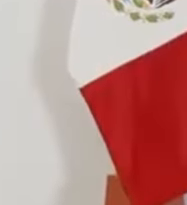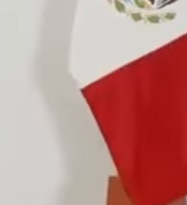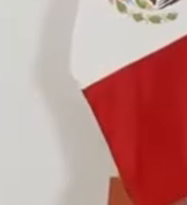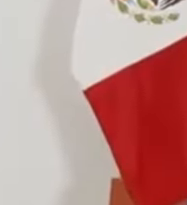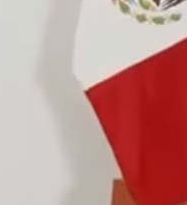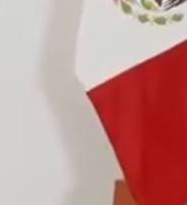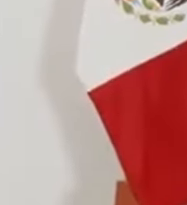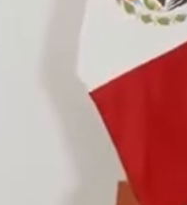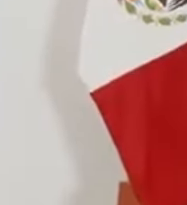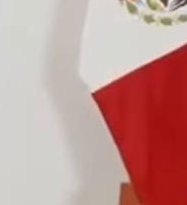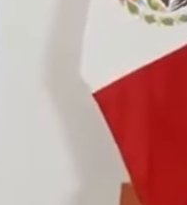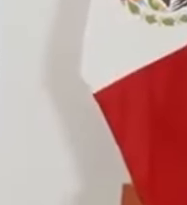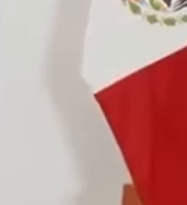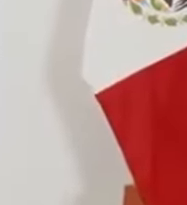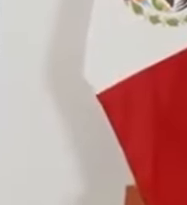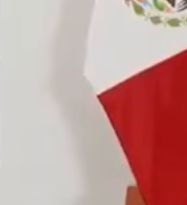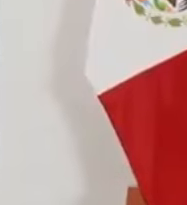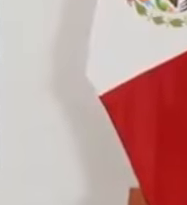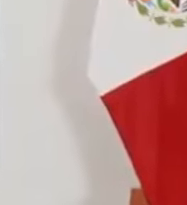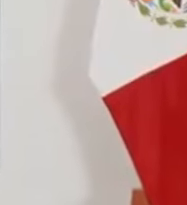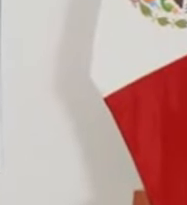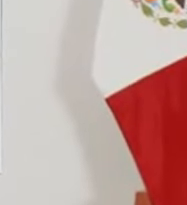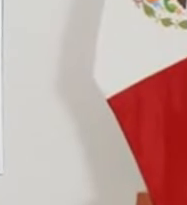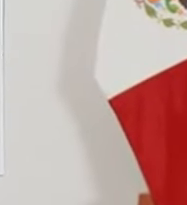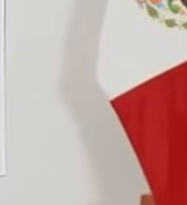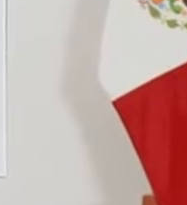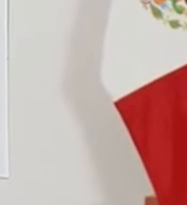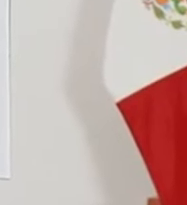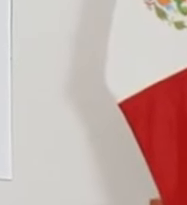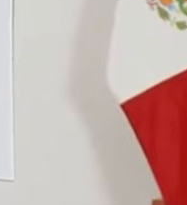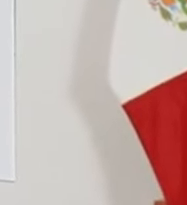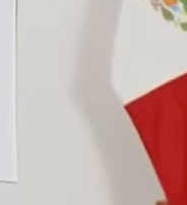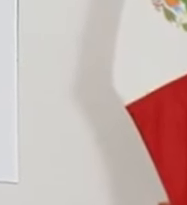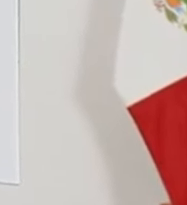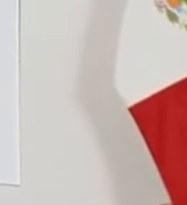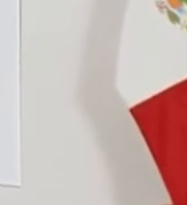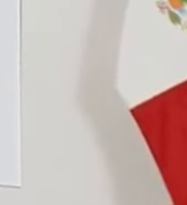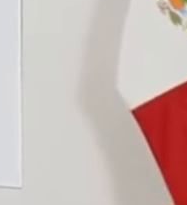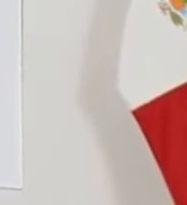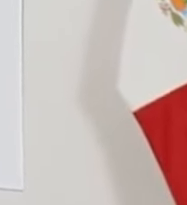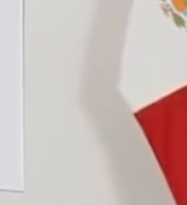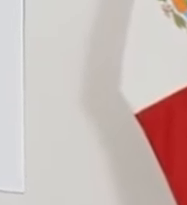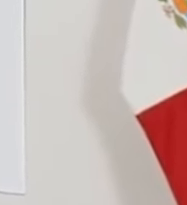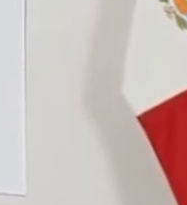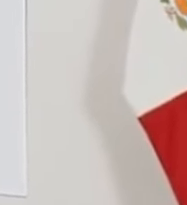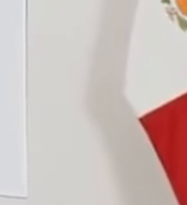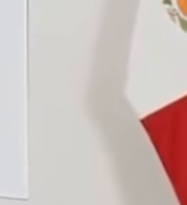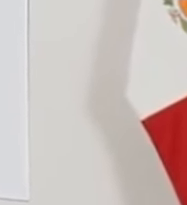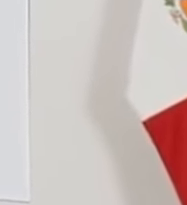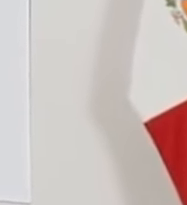programas sociales, para derechos e inversión pública.